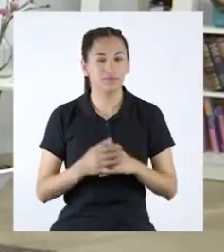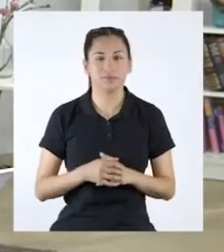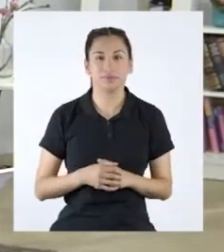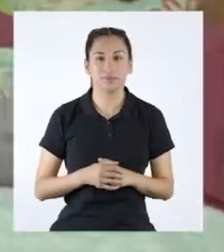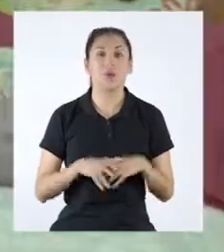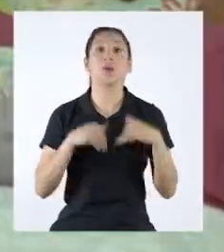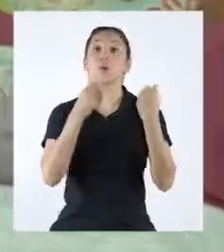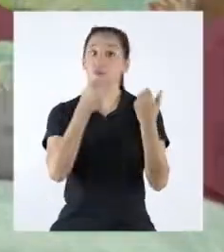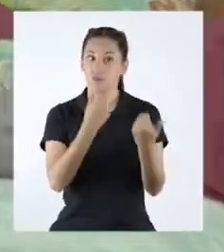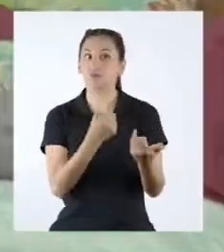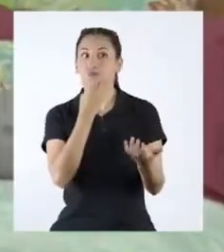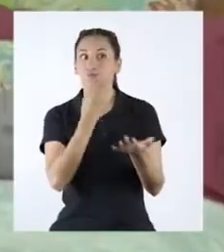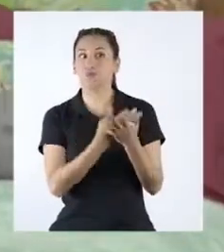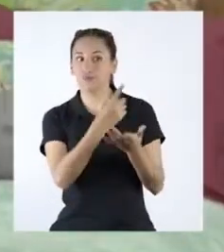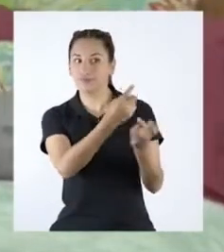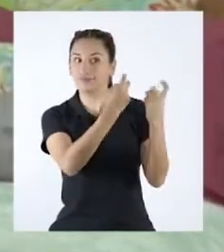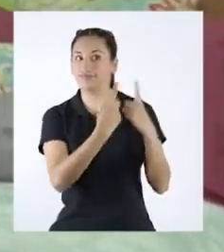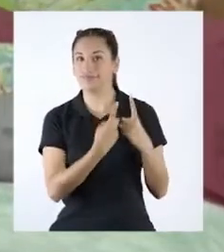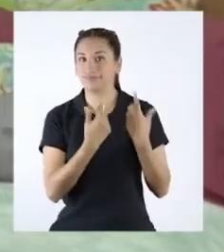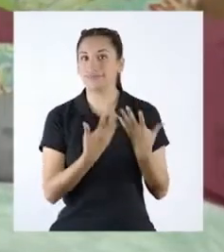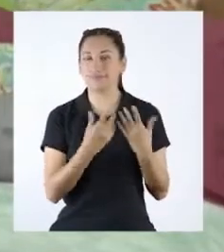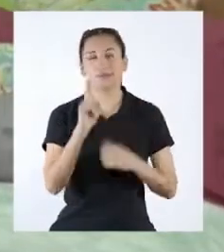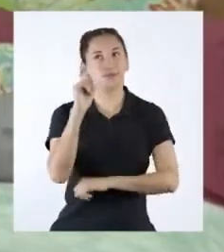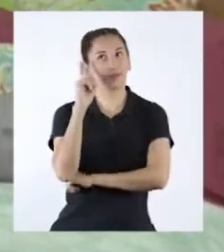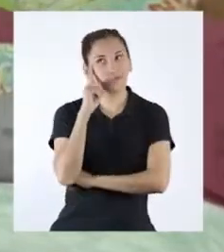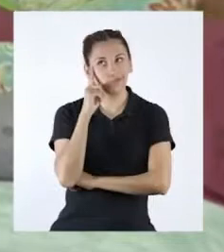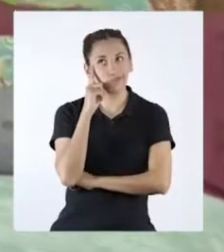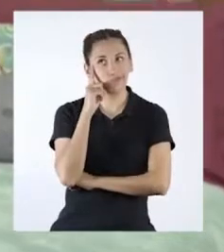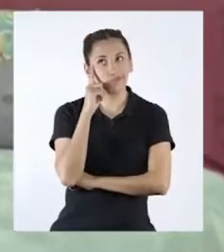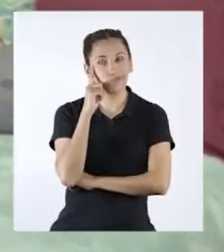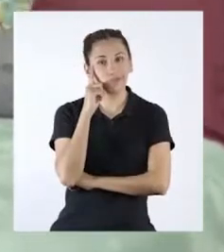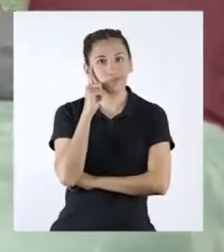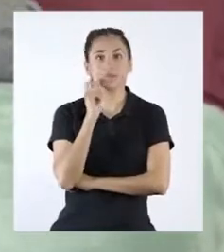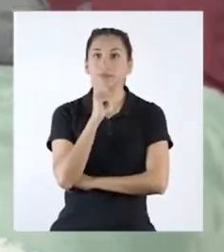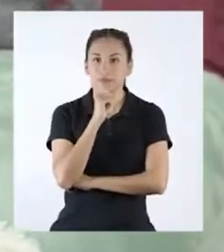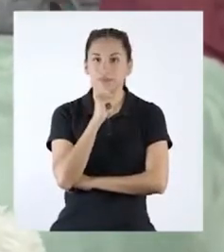hoy? Buena pregunta. Pensemoslo.